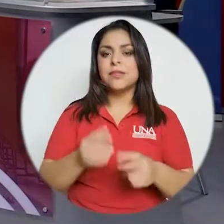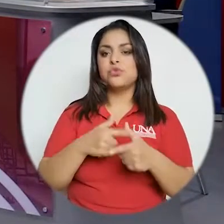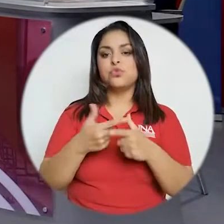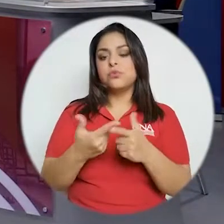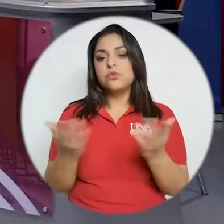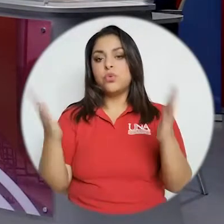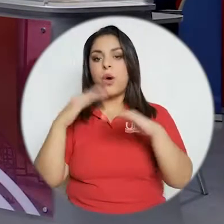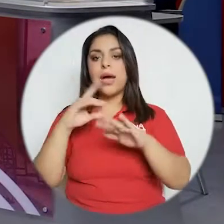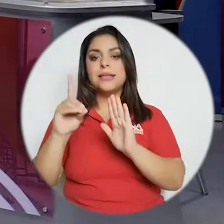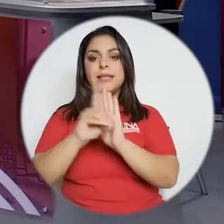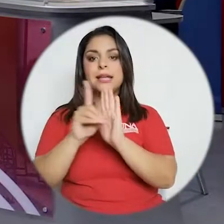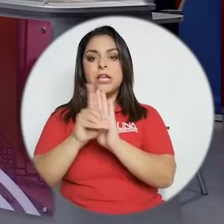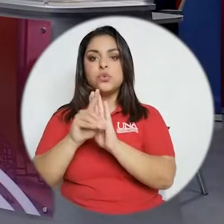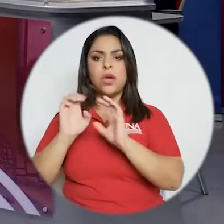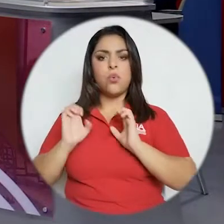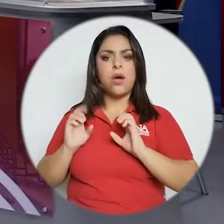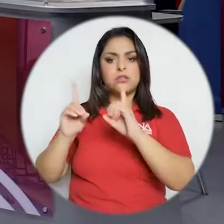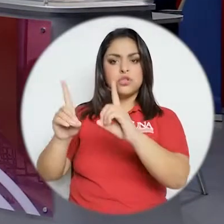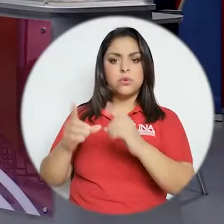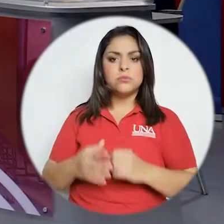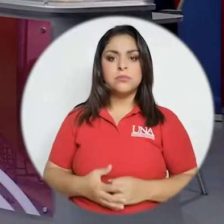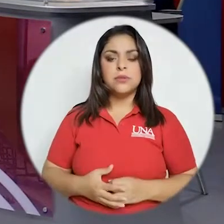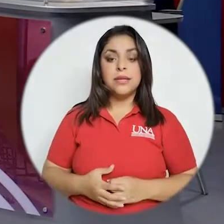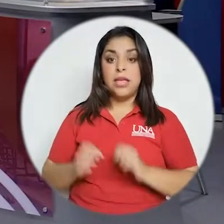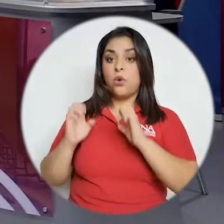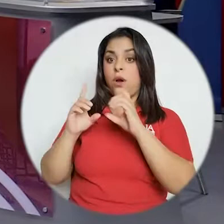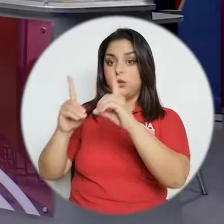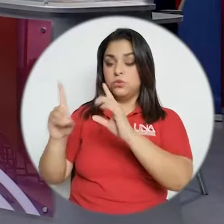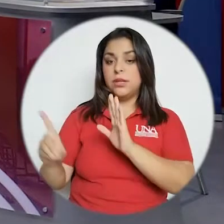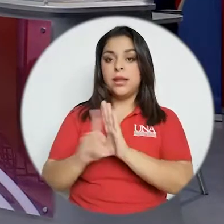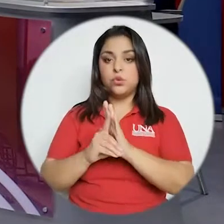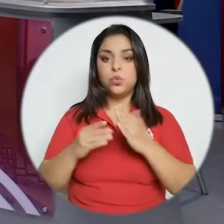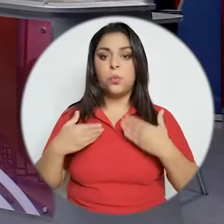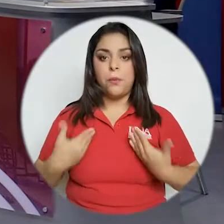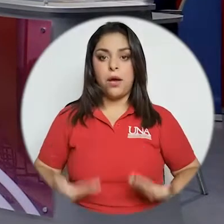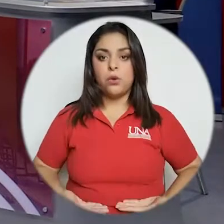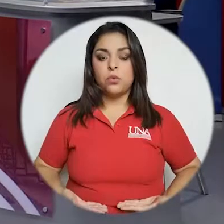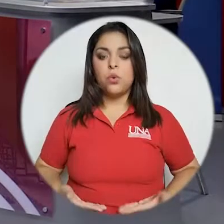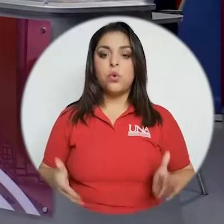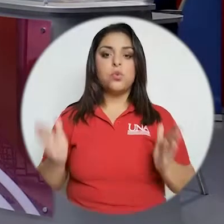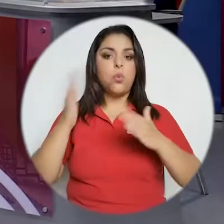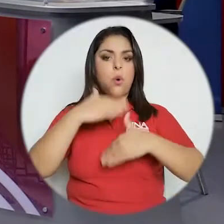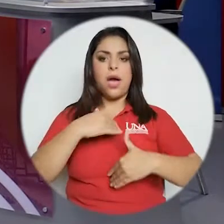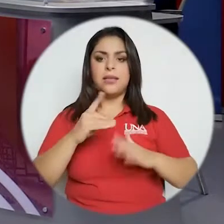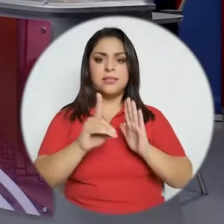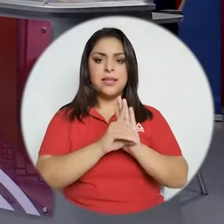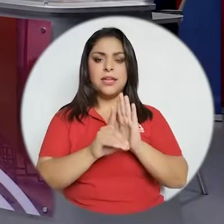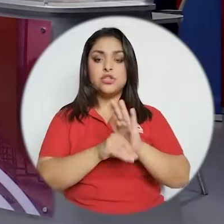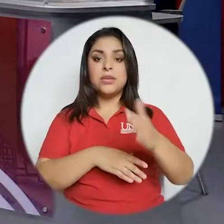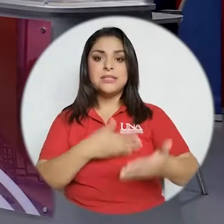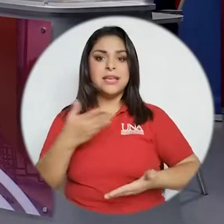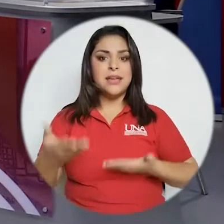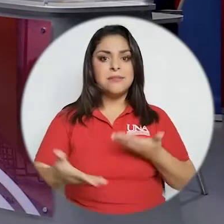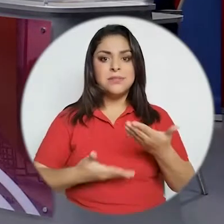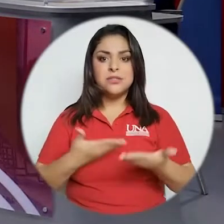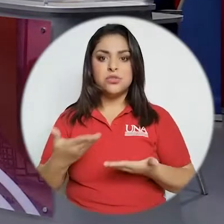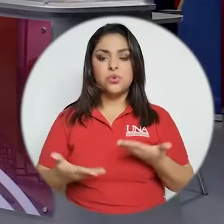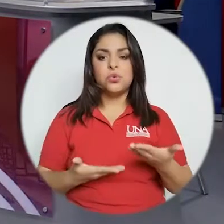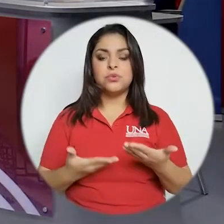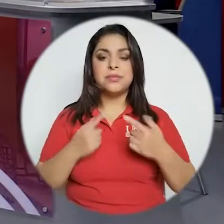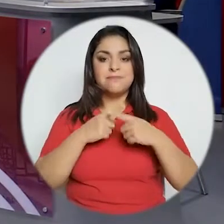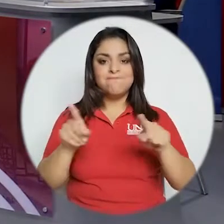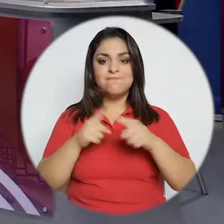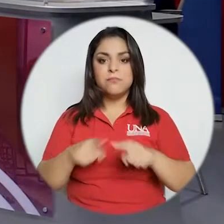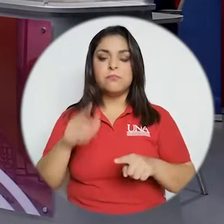acceso a internet robusto no vamos a tener derecho a la educación como derecho humano no vamos a tener el derecho a servicios